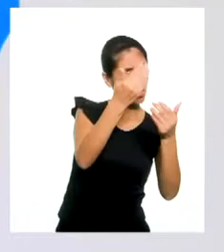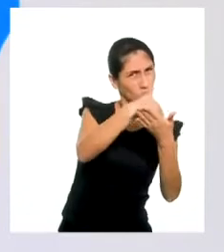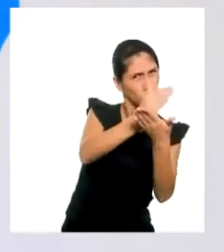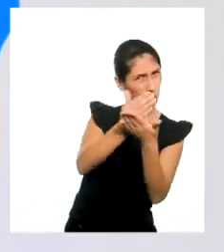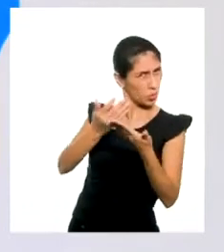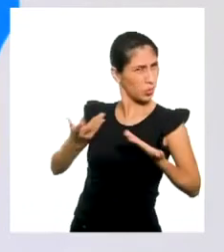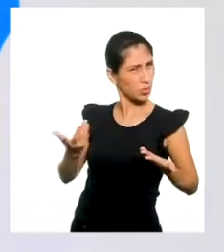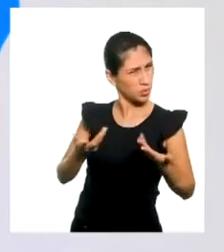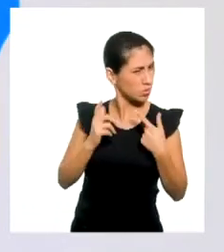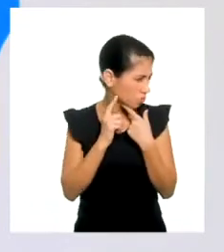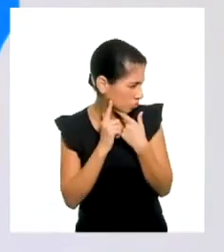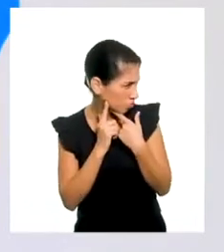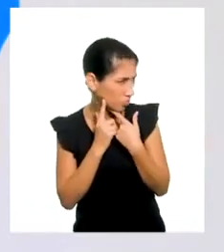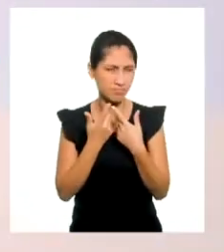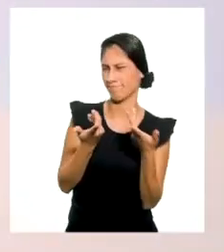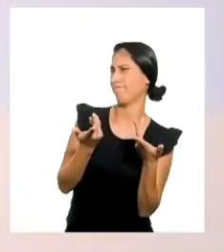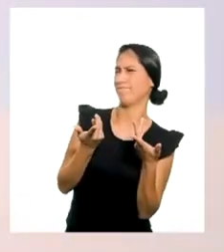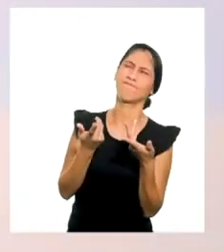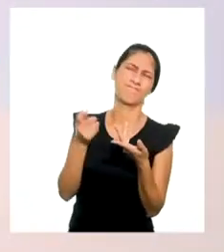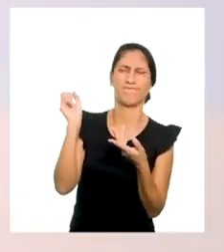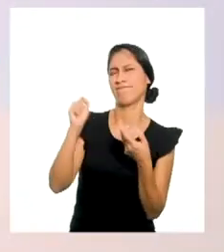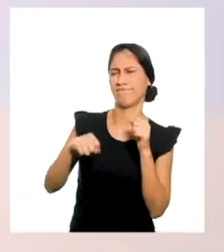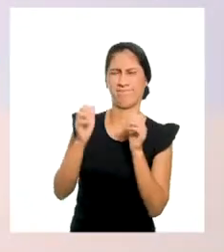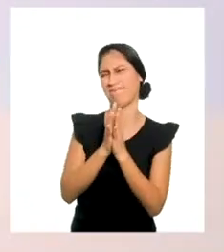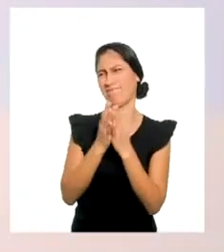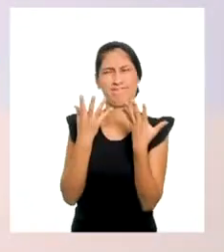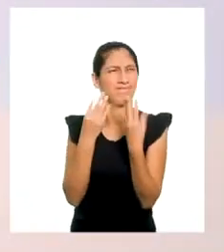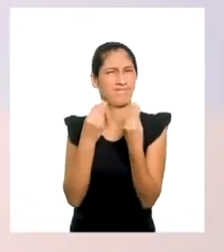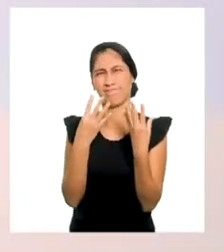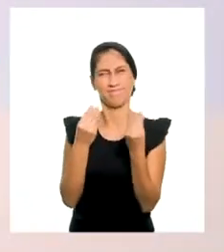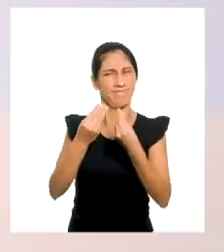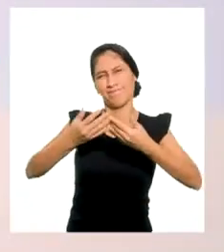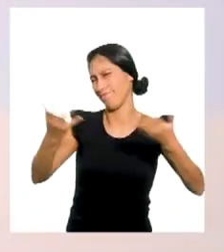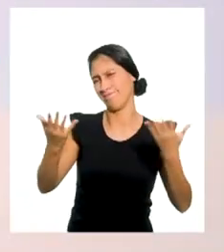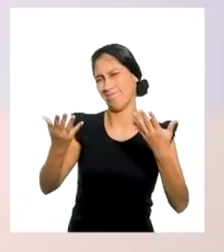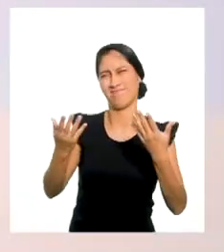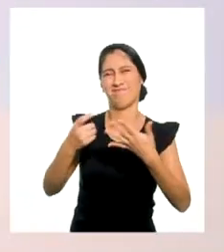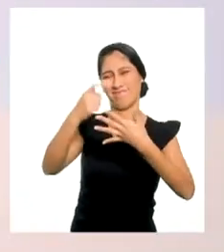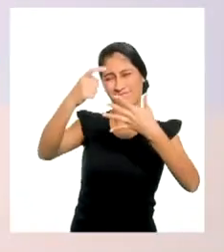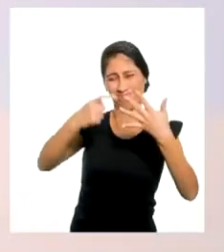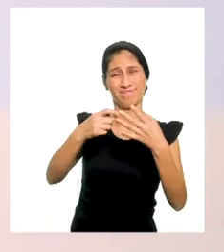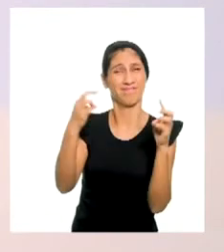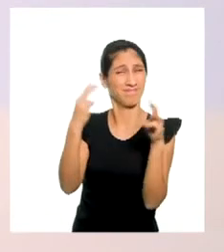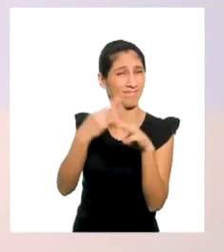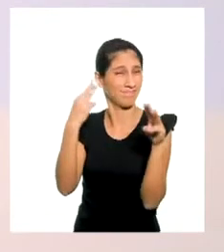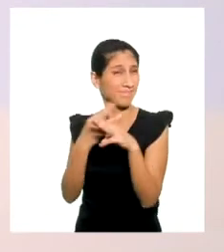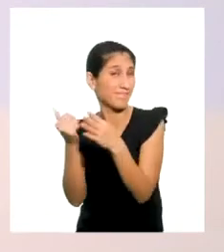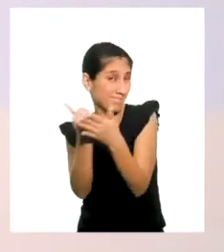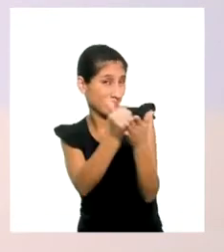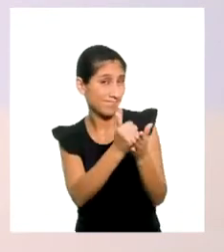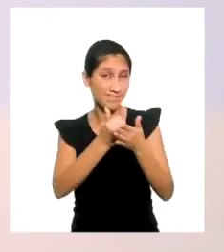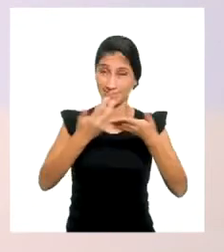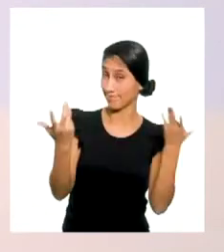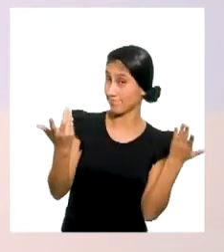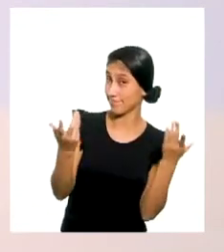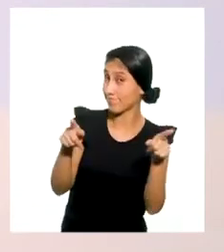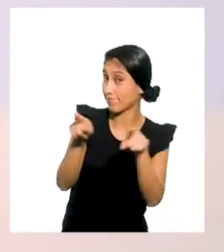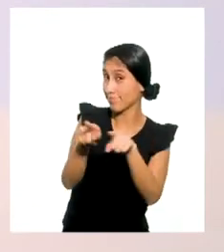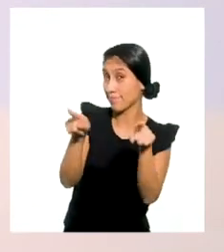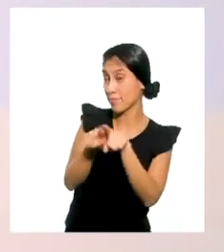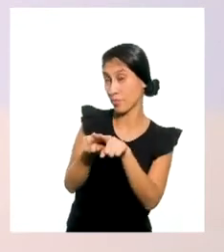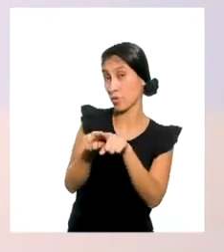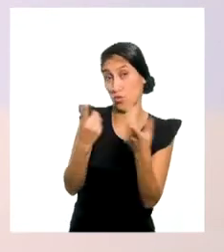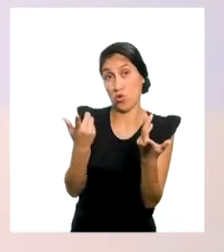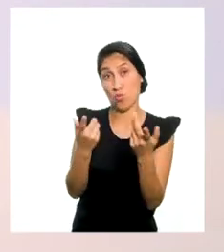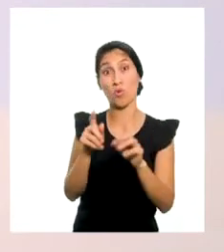panes? ¡Ay, sí que hay muchísimas cosas en las que nos pueden ayudar las matemáticas! Inclusive